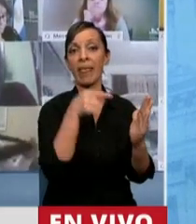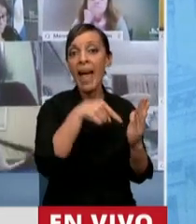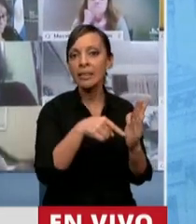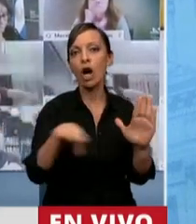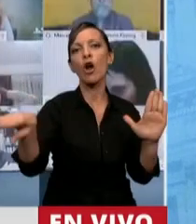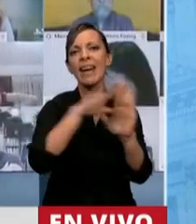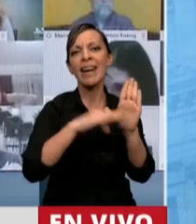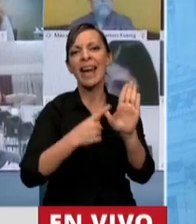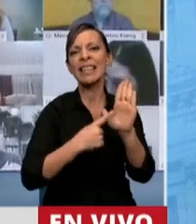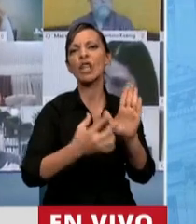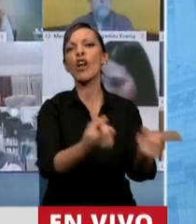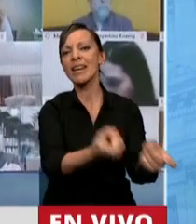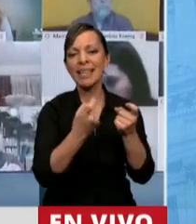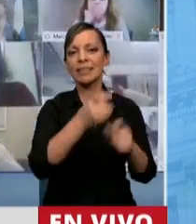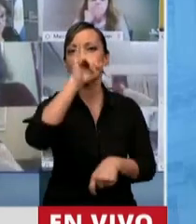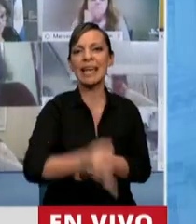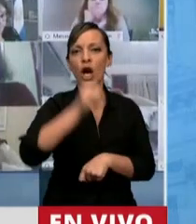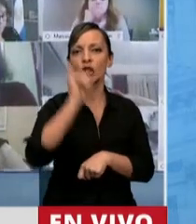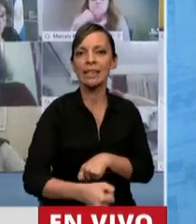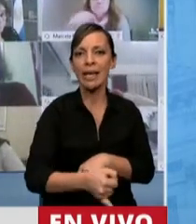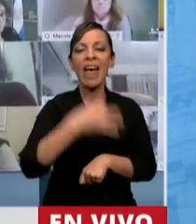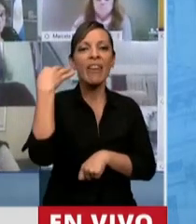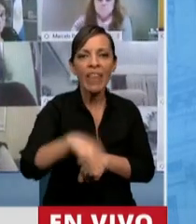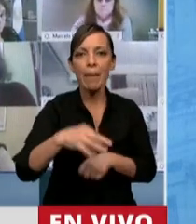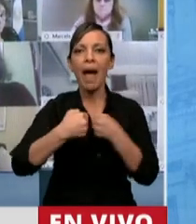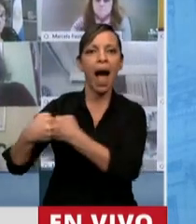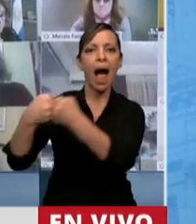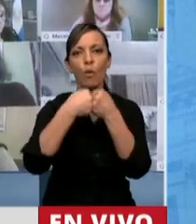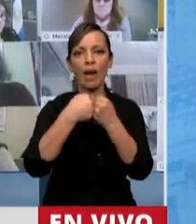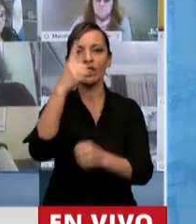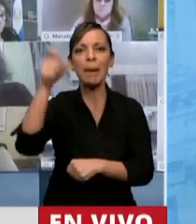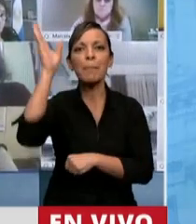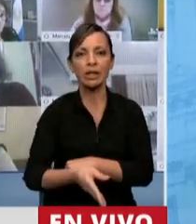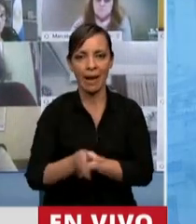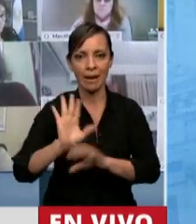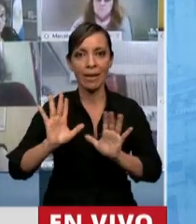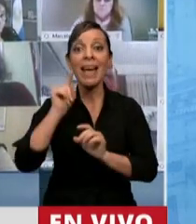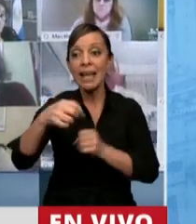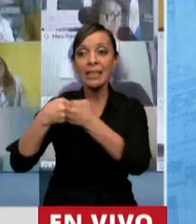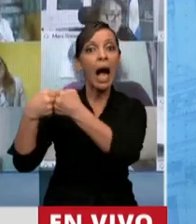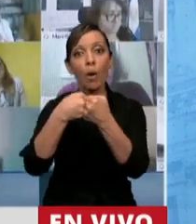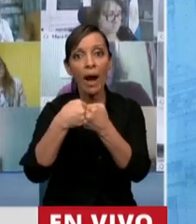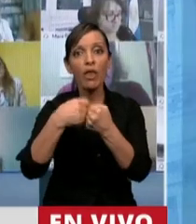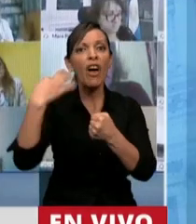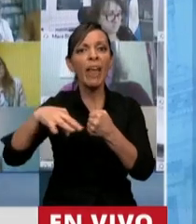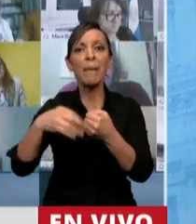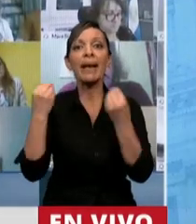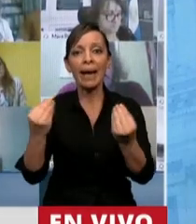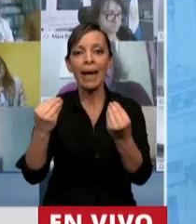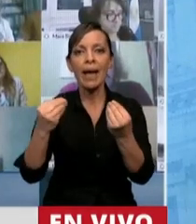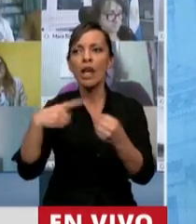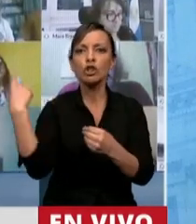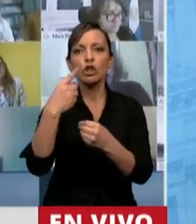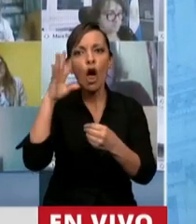requisito imprescindible que existiera consenso, y ese consenso supone el acuerdo y el